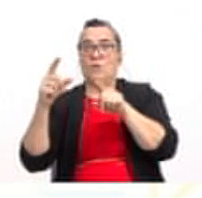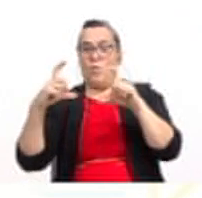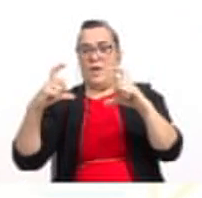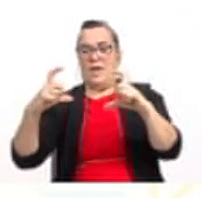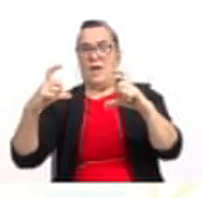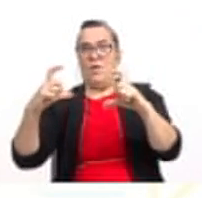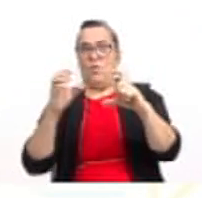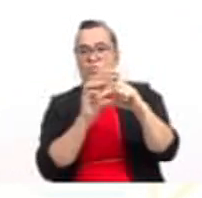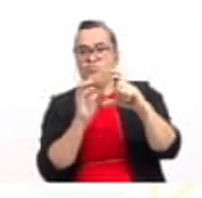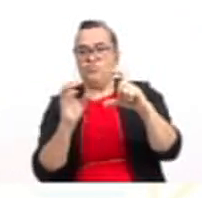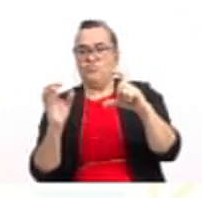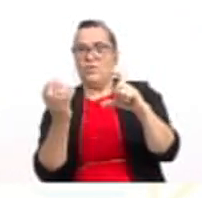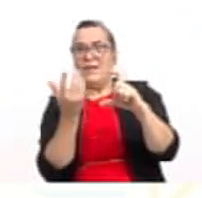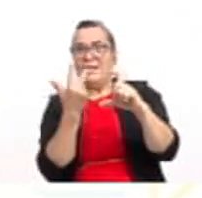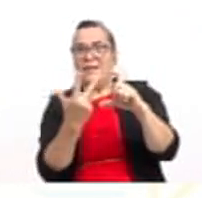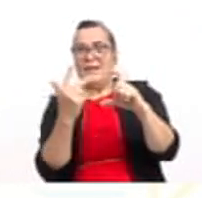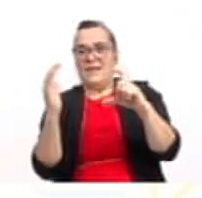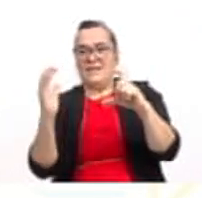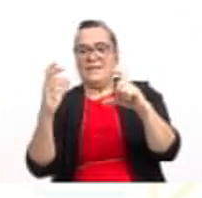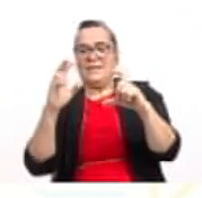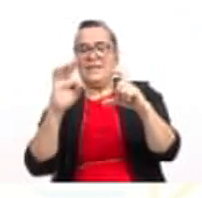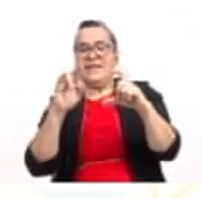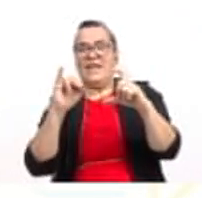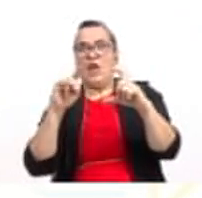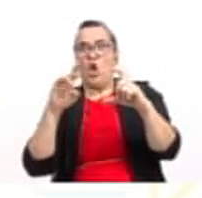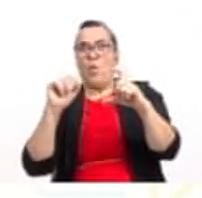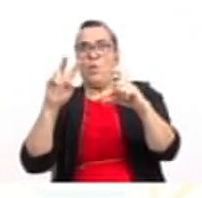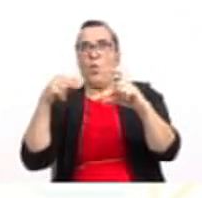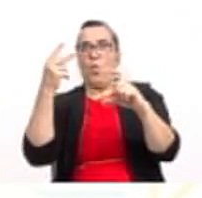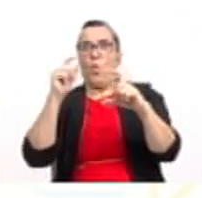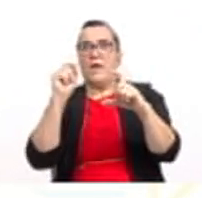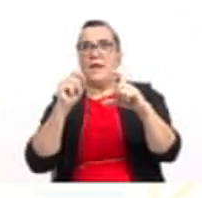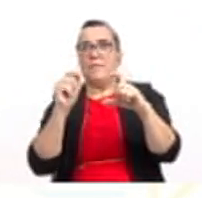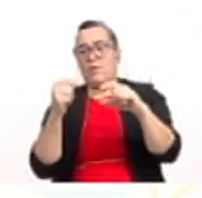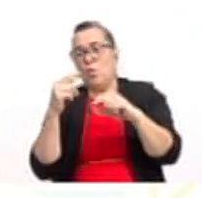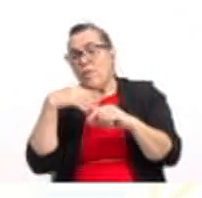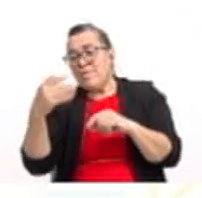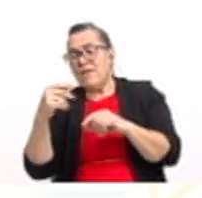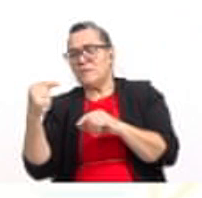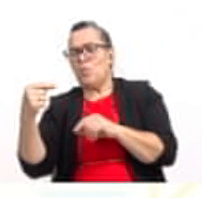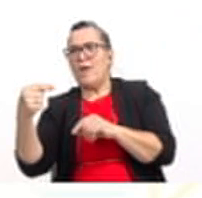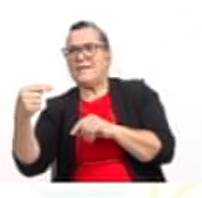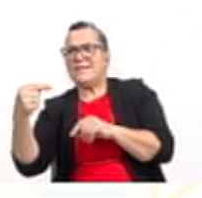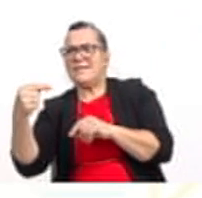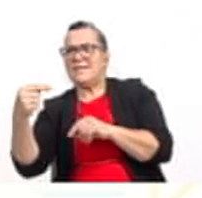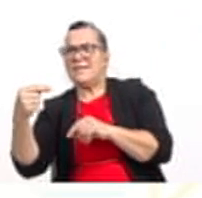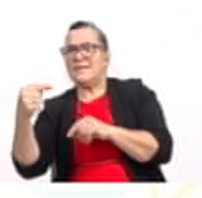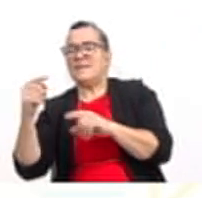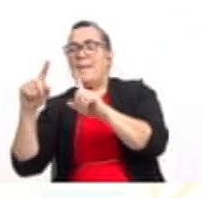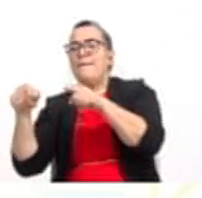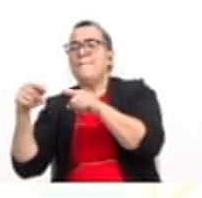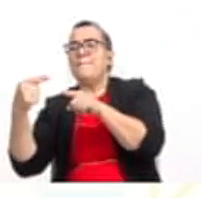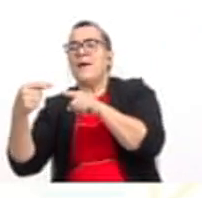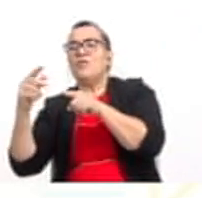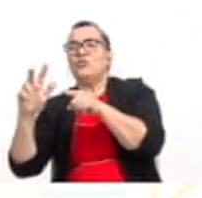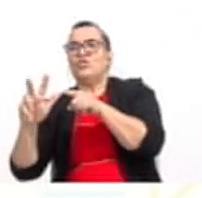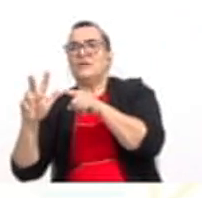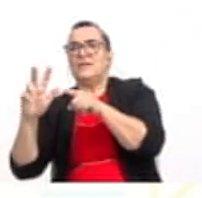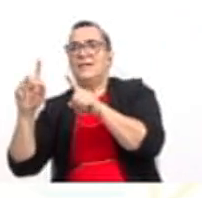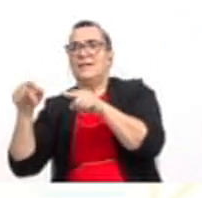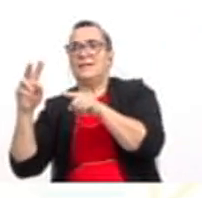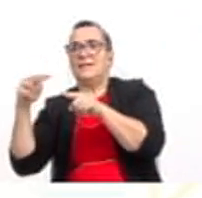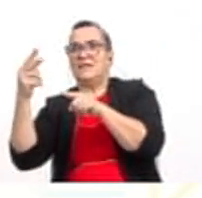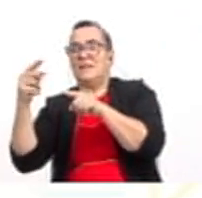tres términos para que se forme el trinomio cuadrático perfecto. Luego vamos a restar menos 3 al cuadrado